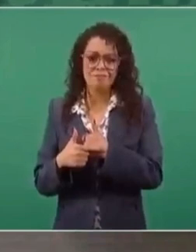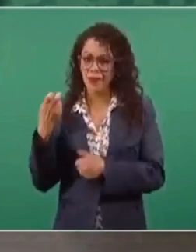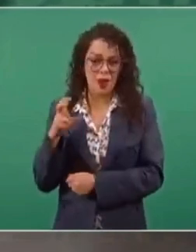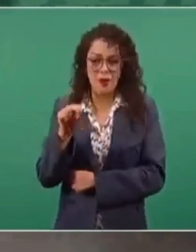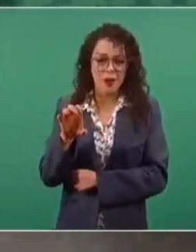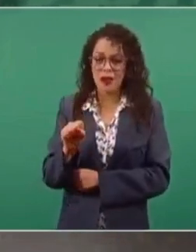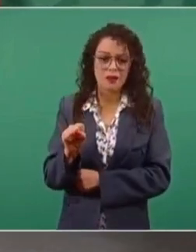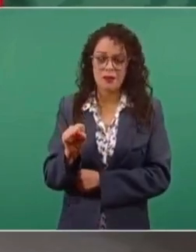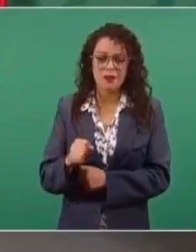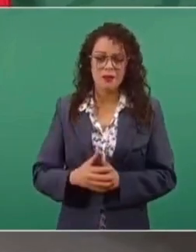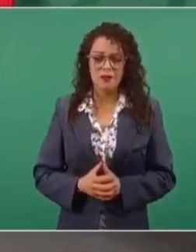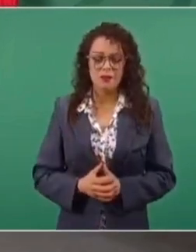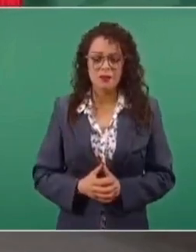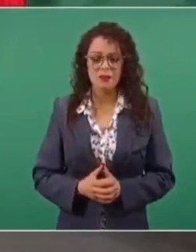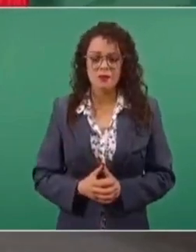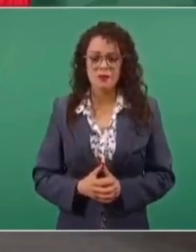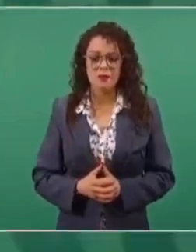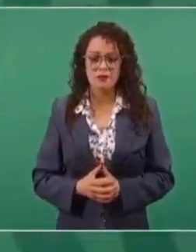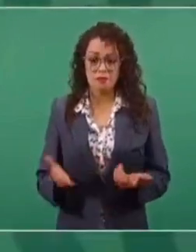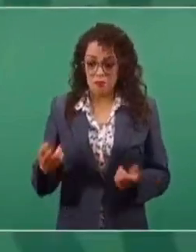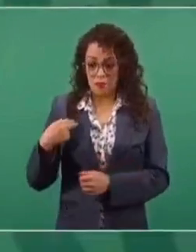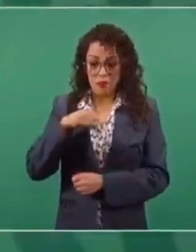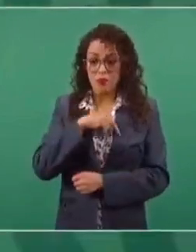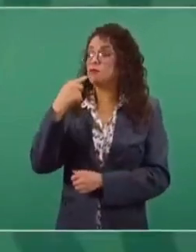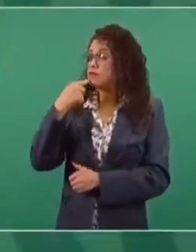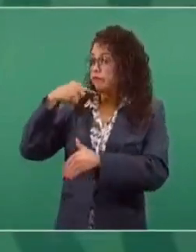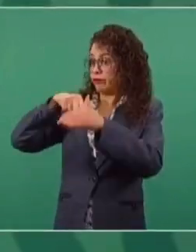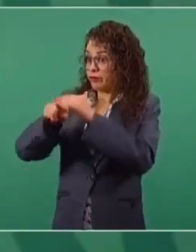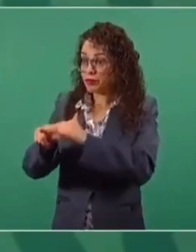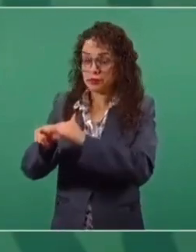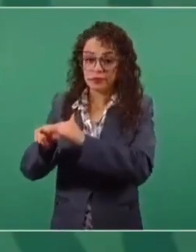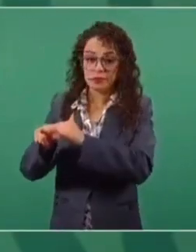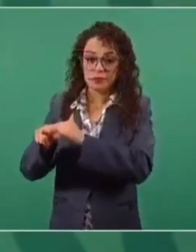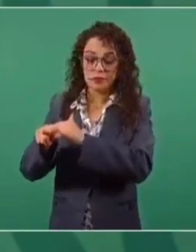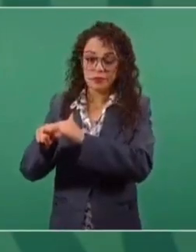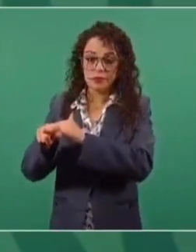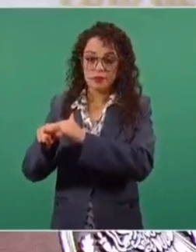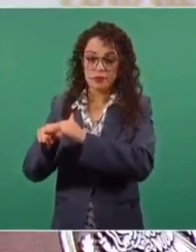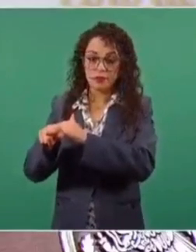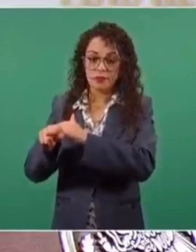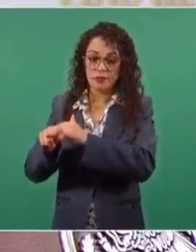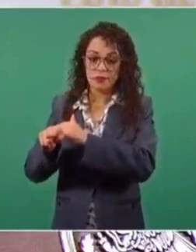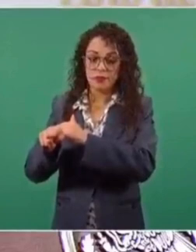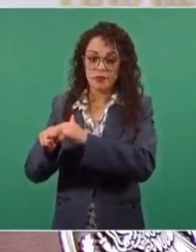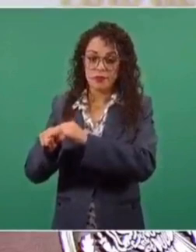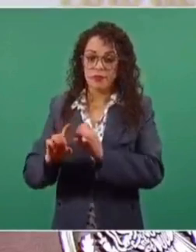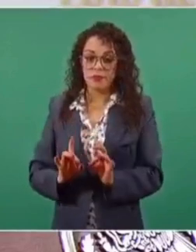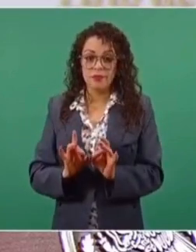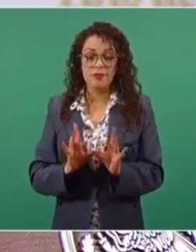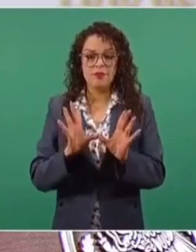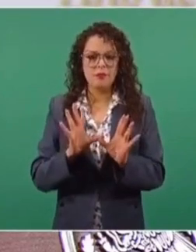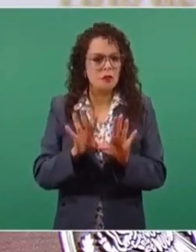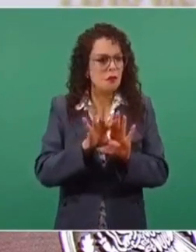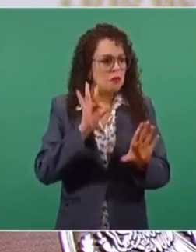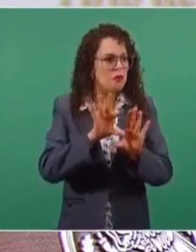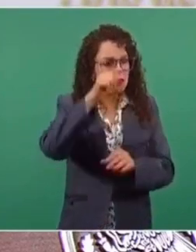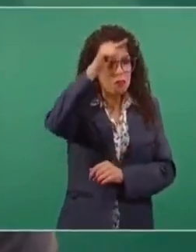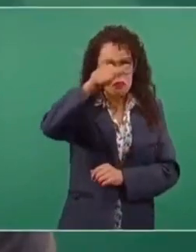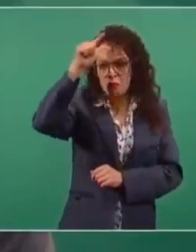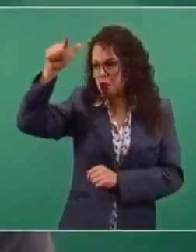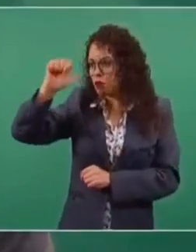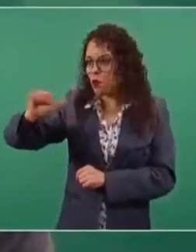Entonces, si hicimos una denuncia y salen otros casos, qué bueno.